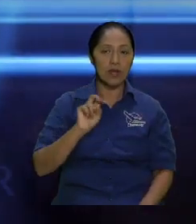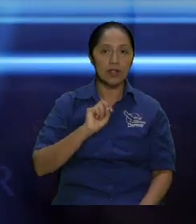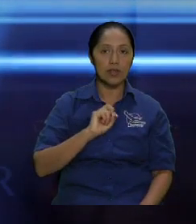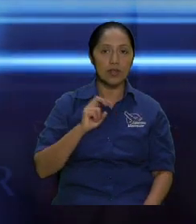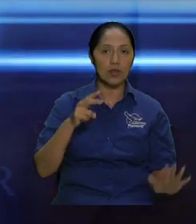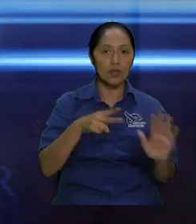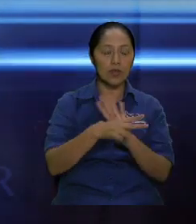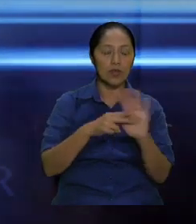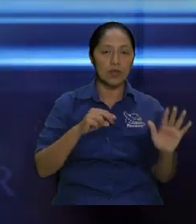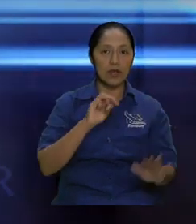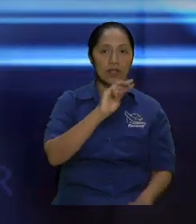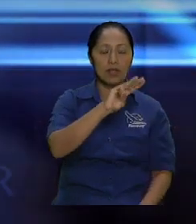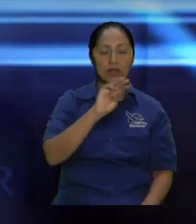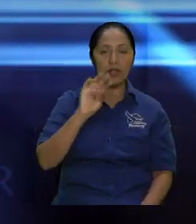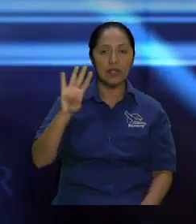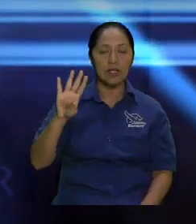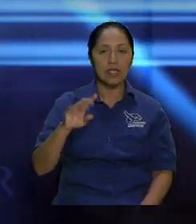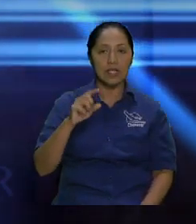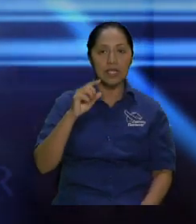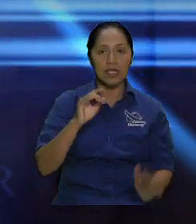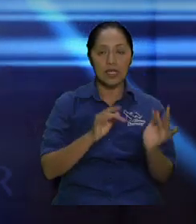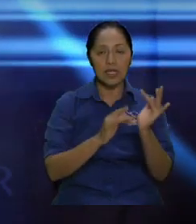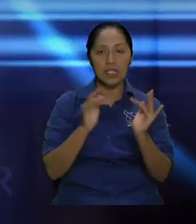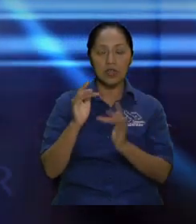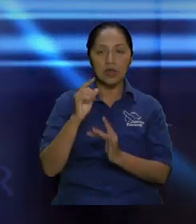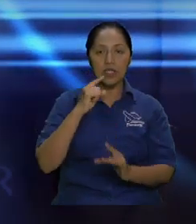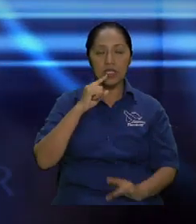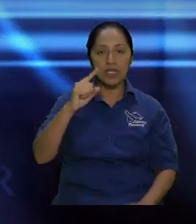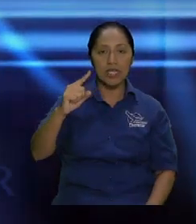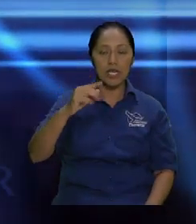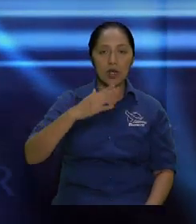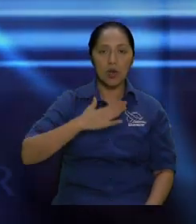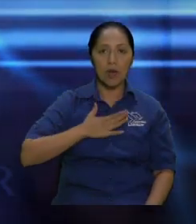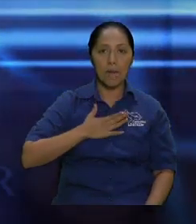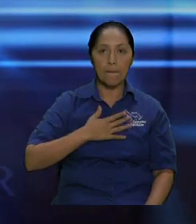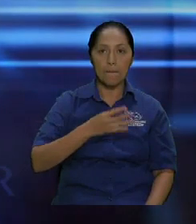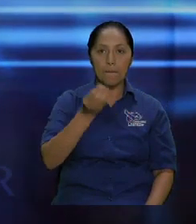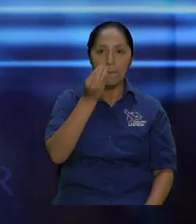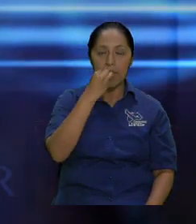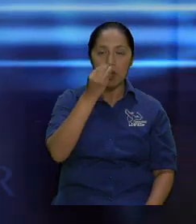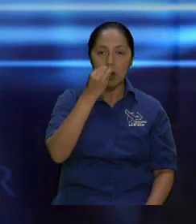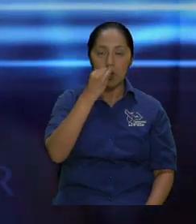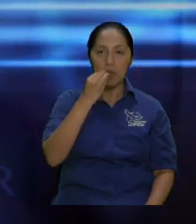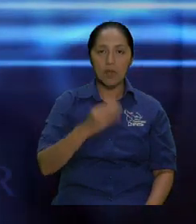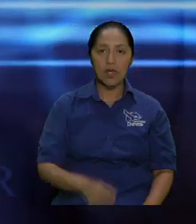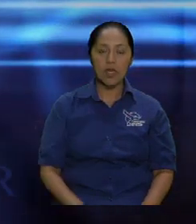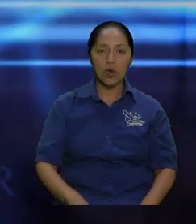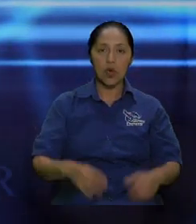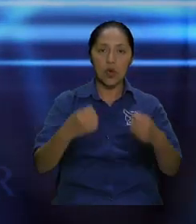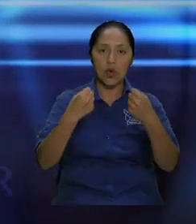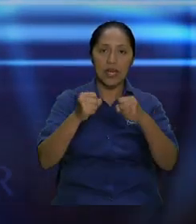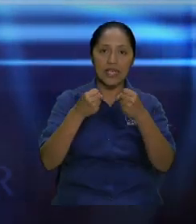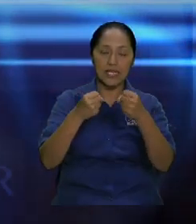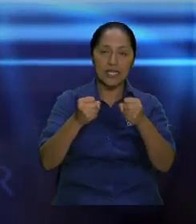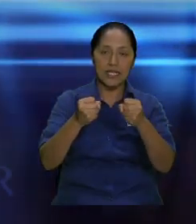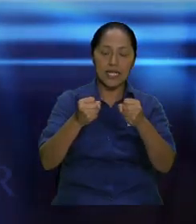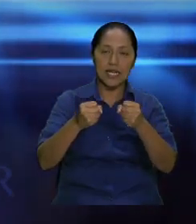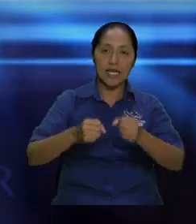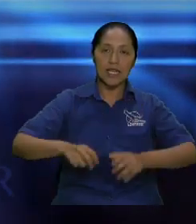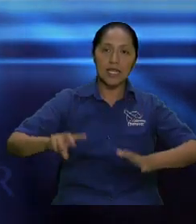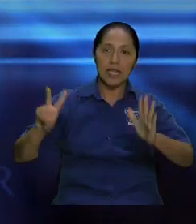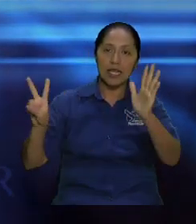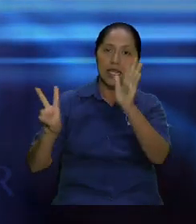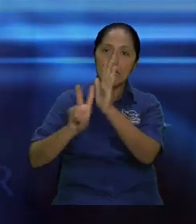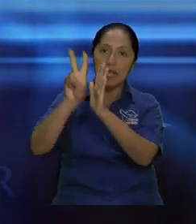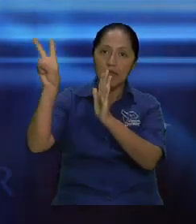Jesús les dijo mi comida es hacer la voluntad del del que me envió y llevar a cabo su